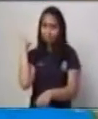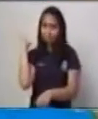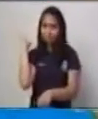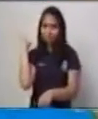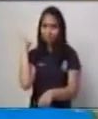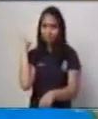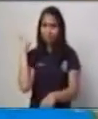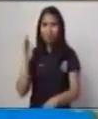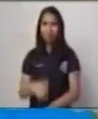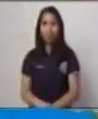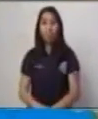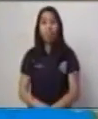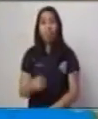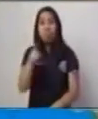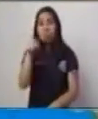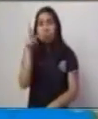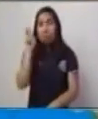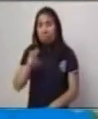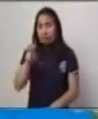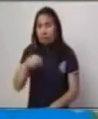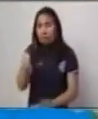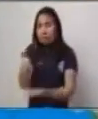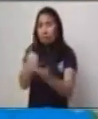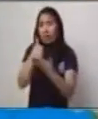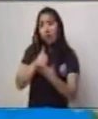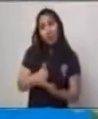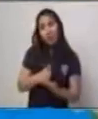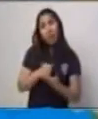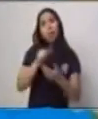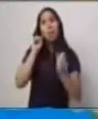te ayudará a resolverlo.